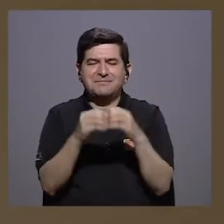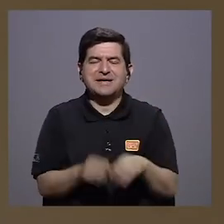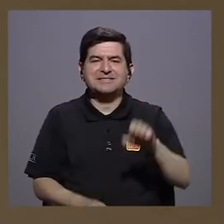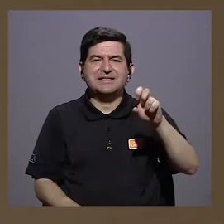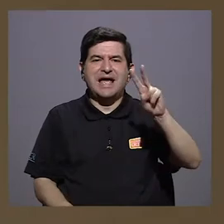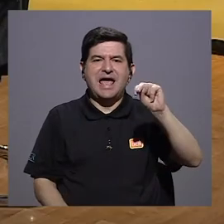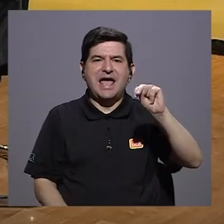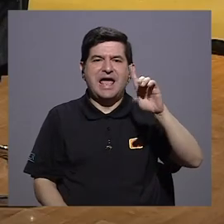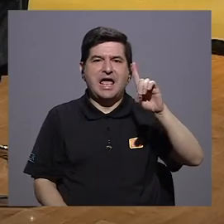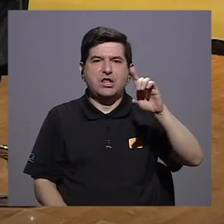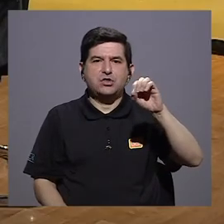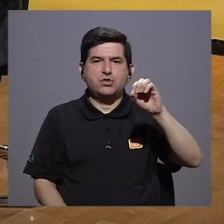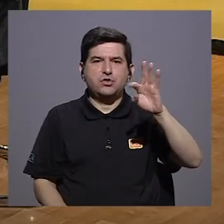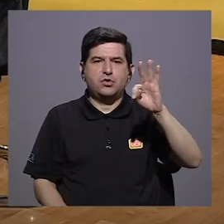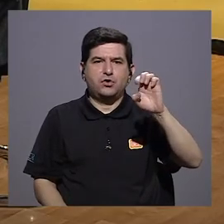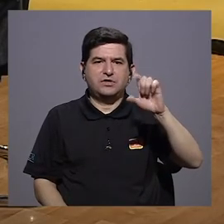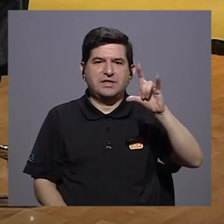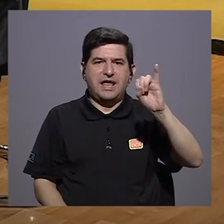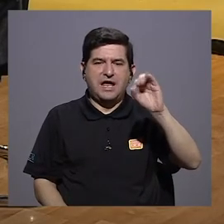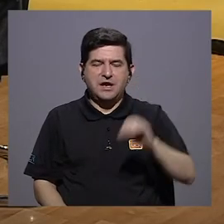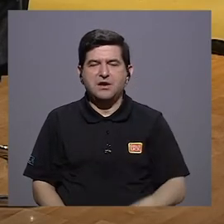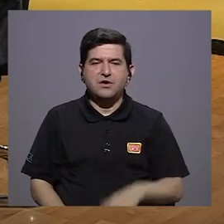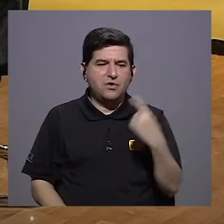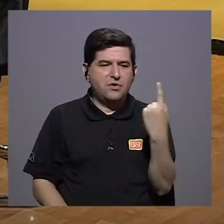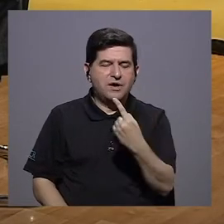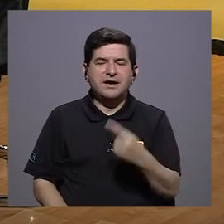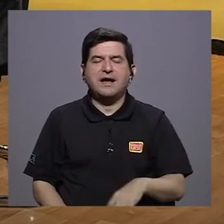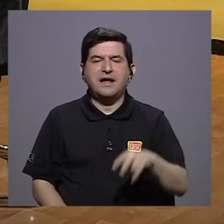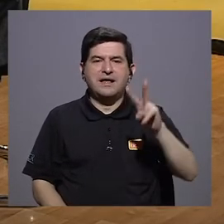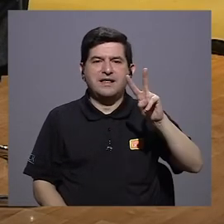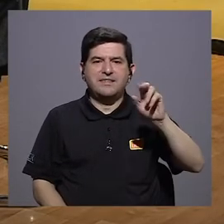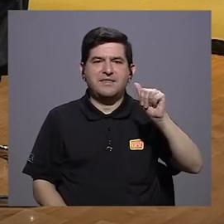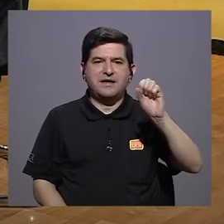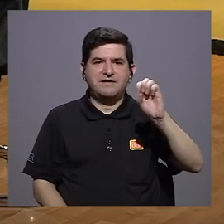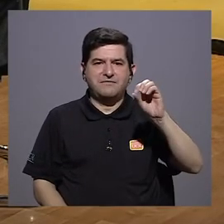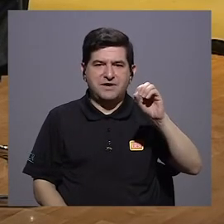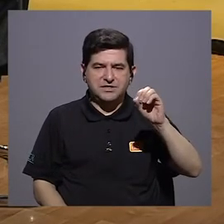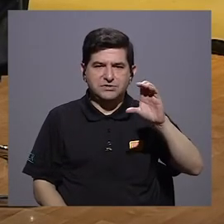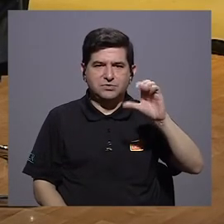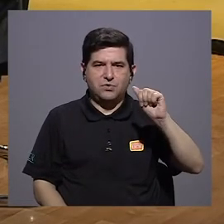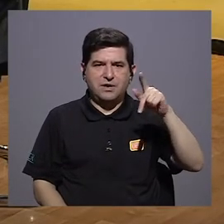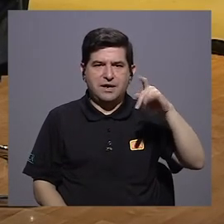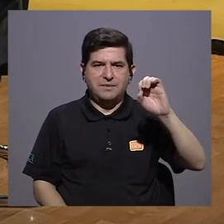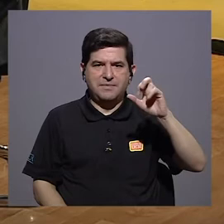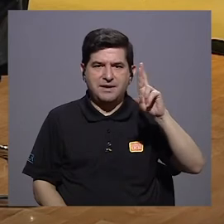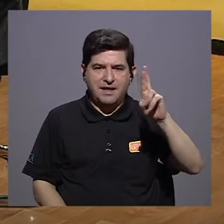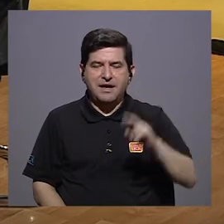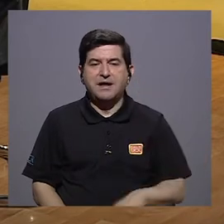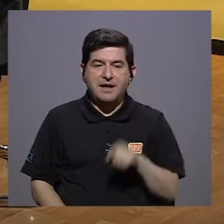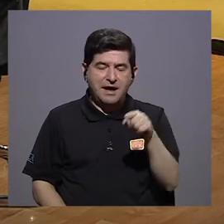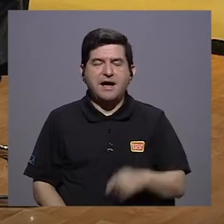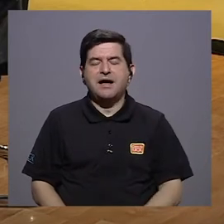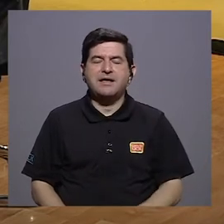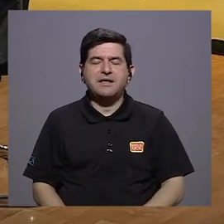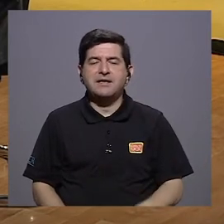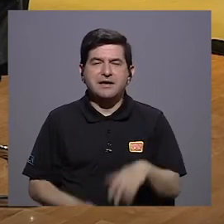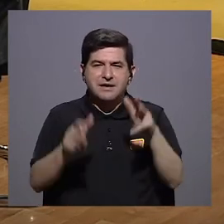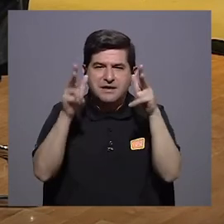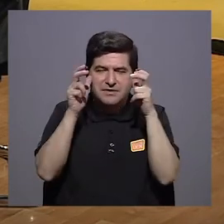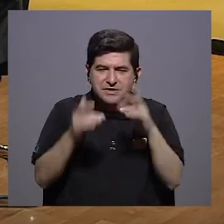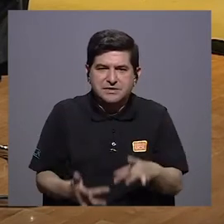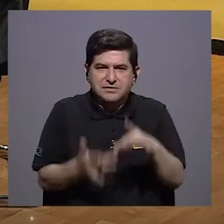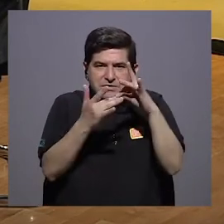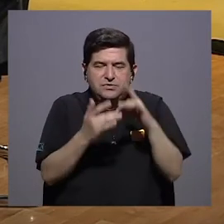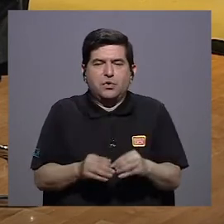endotelio, es decir, cada uno de los vasos capilares, las arterias, las venas, que tienen receptores especiales inflamatorios,